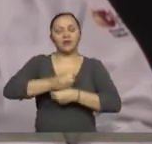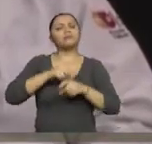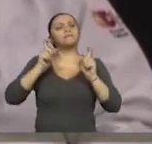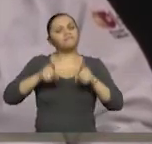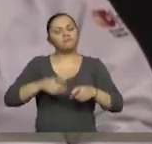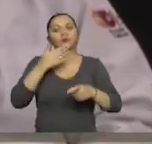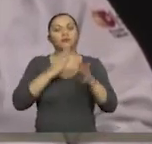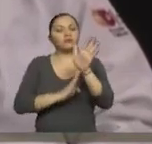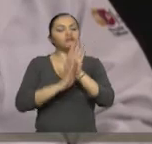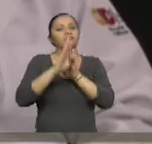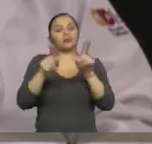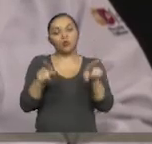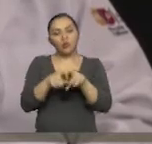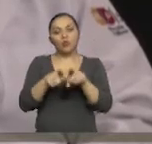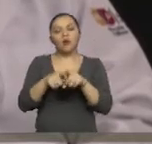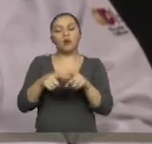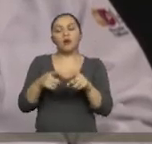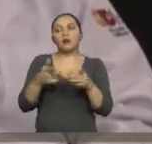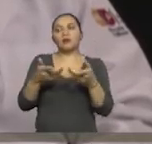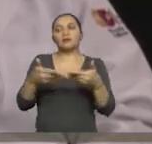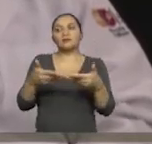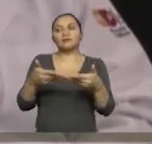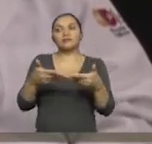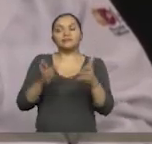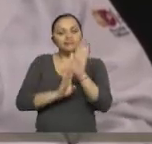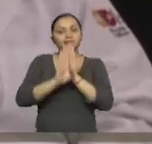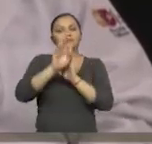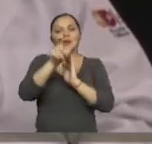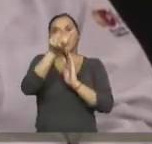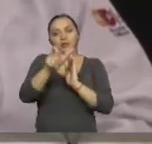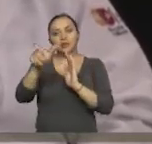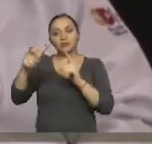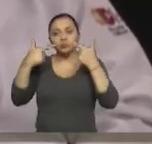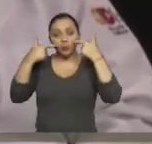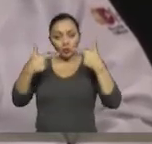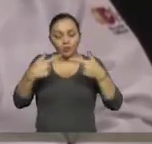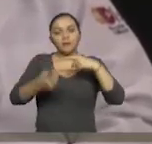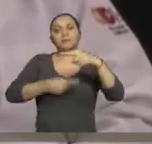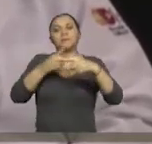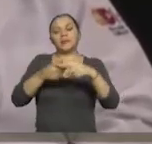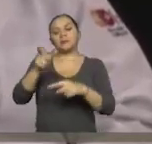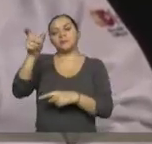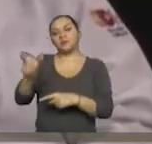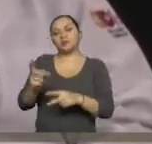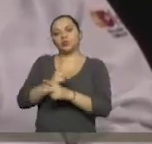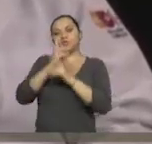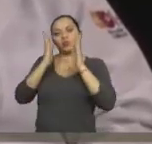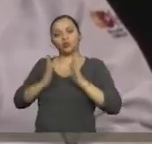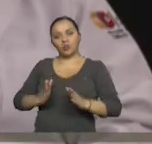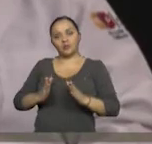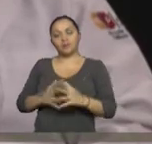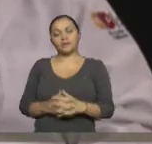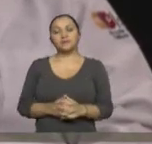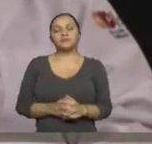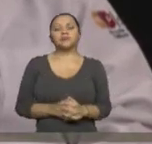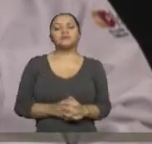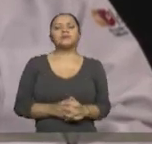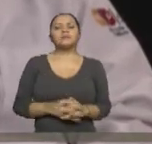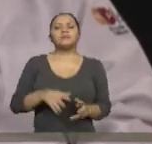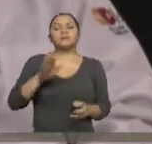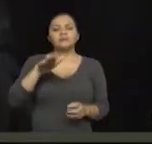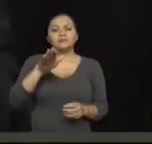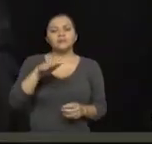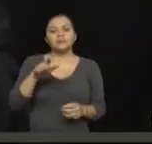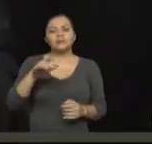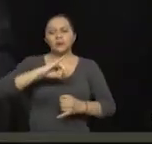en el desarrollo y crecimiento de la persona cuidadora y de la persona usuaria con discapacidad. Cuando tú realizas la